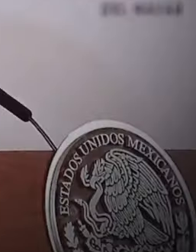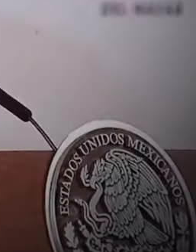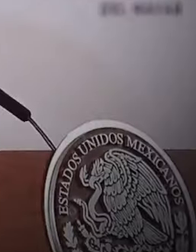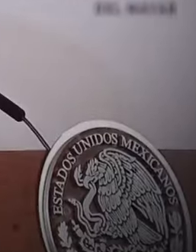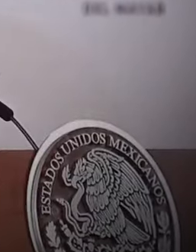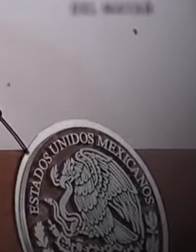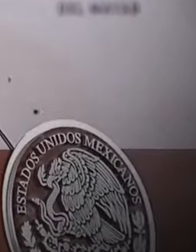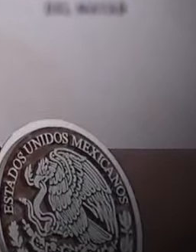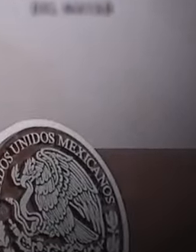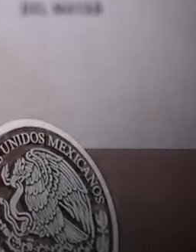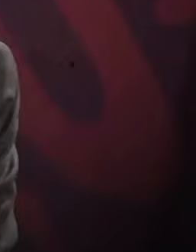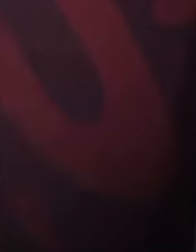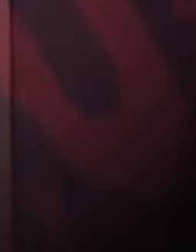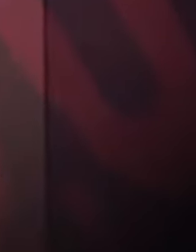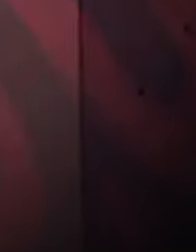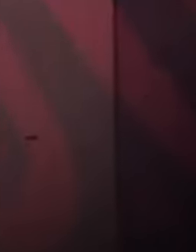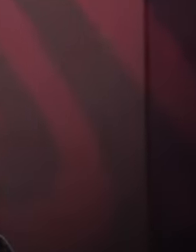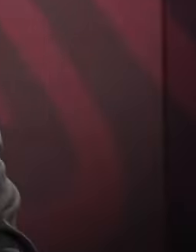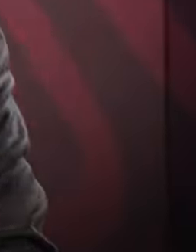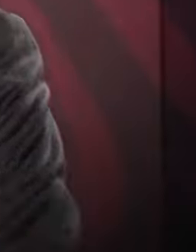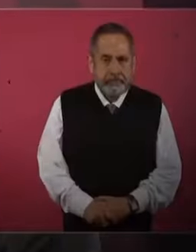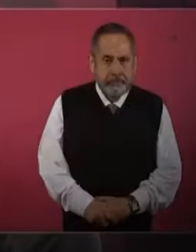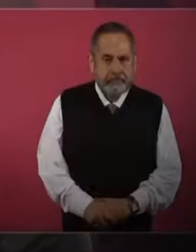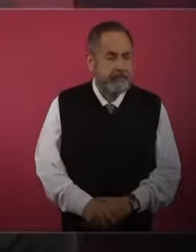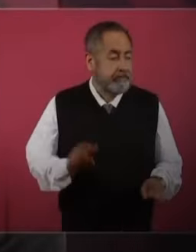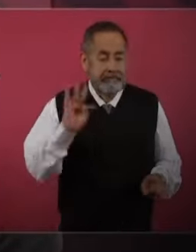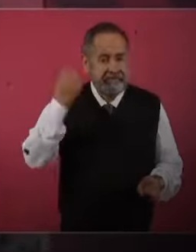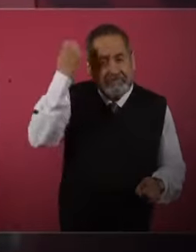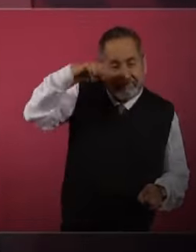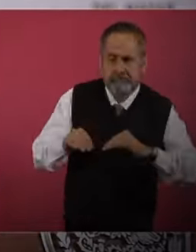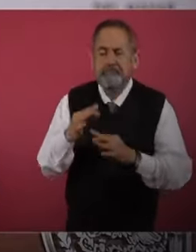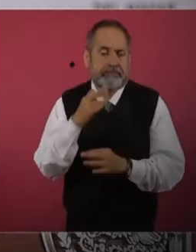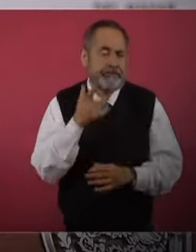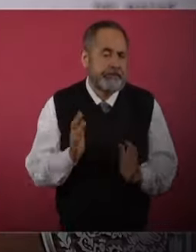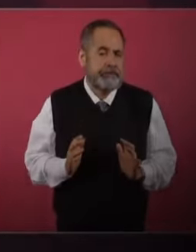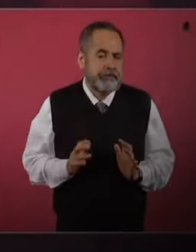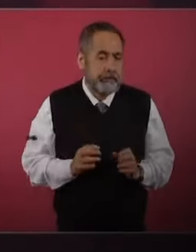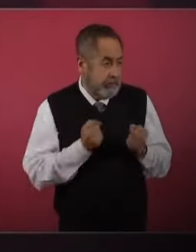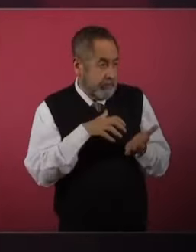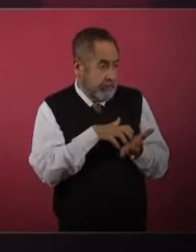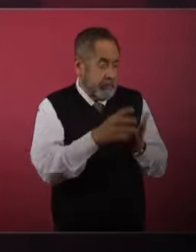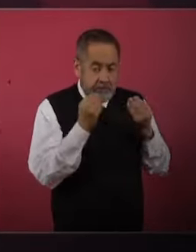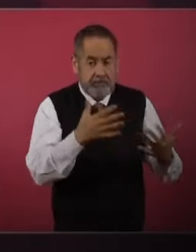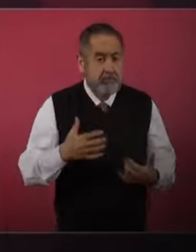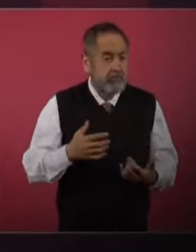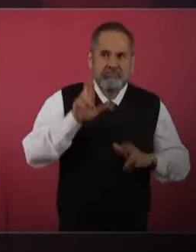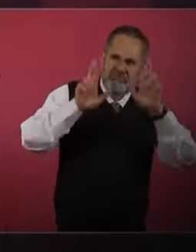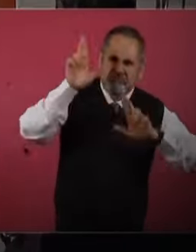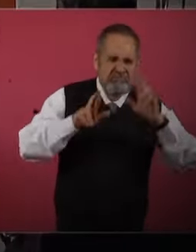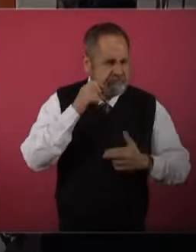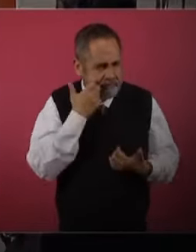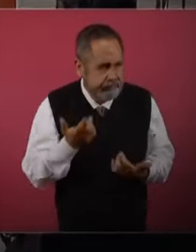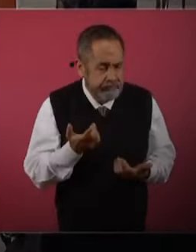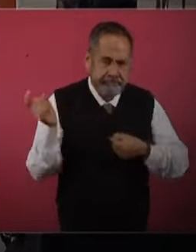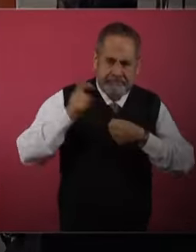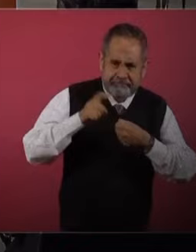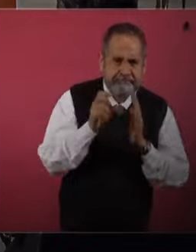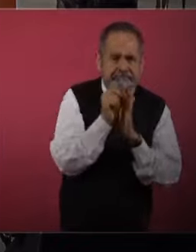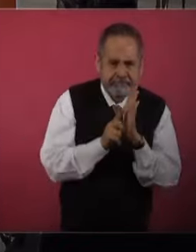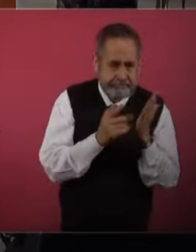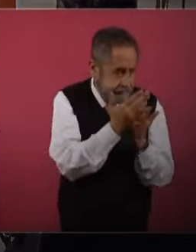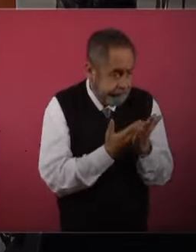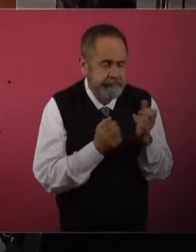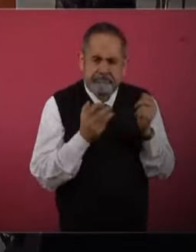perder, entonces entre más experiencia, más, truculentos, y si son muchos, porque yo creo que sí van a ser bastantes los que se van a inscribir,